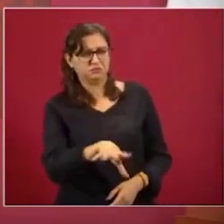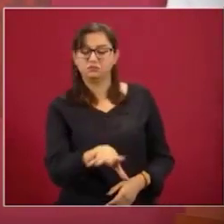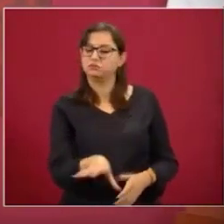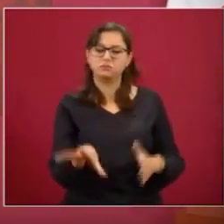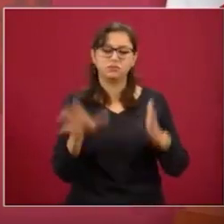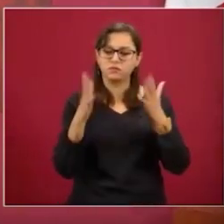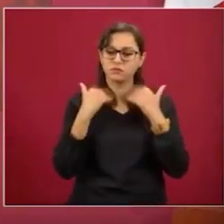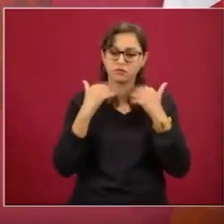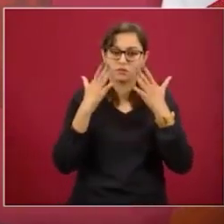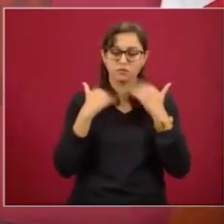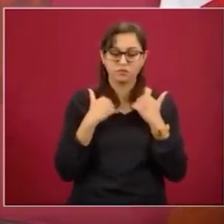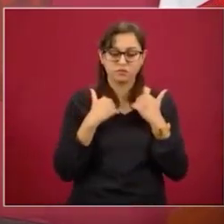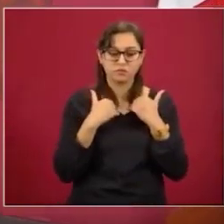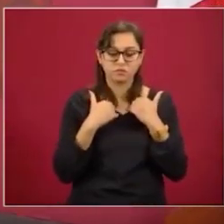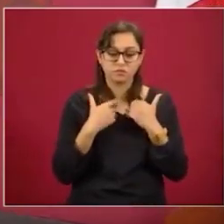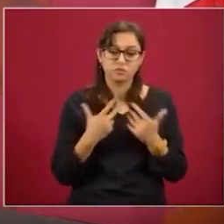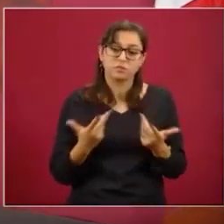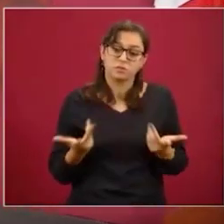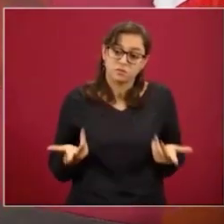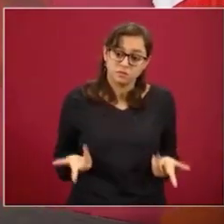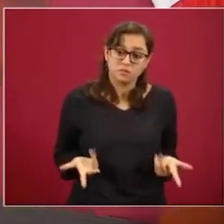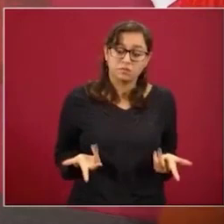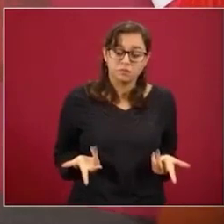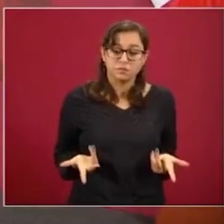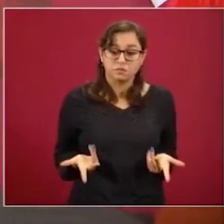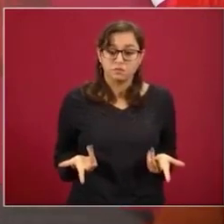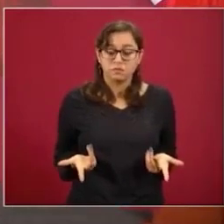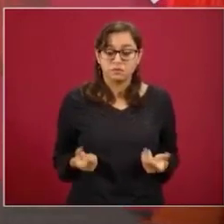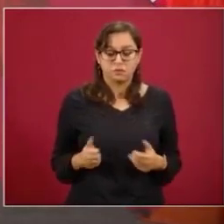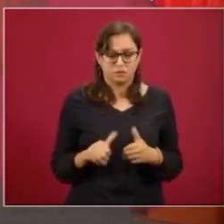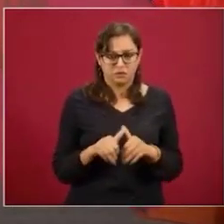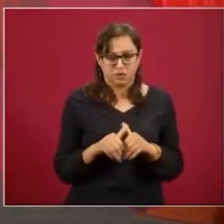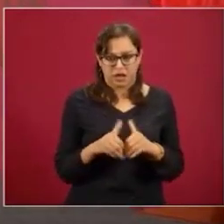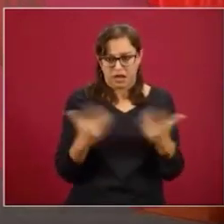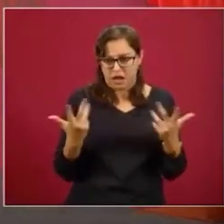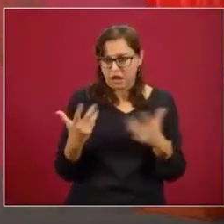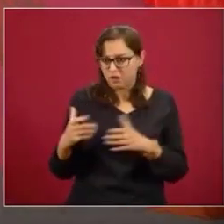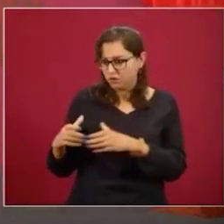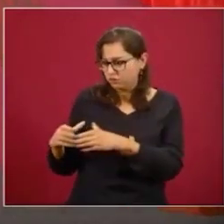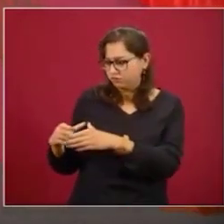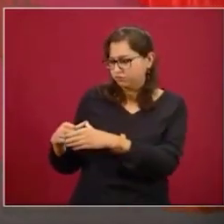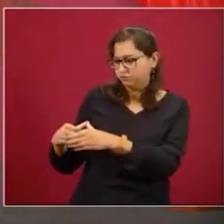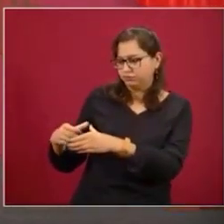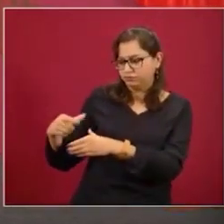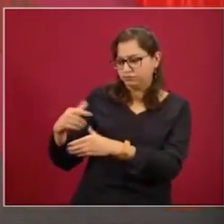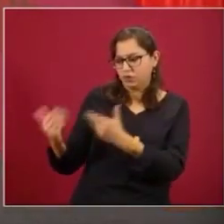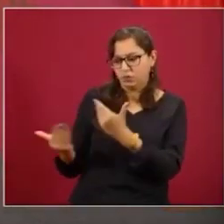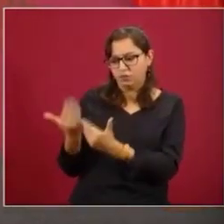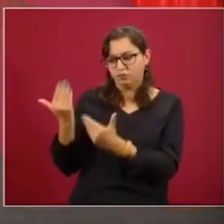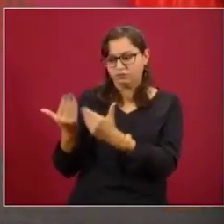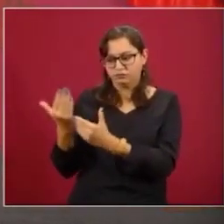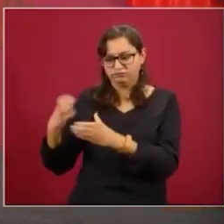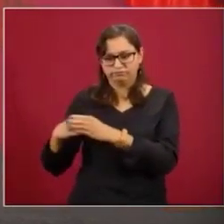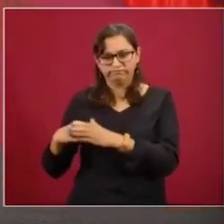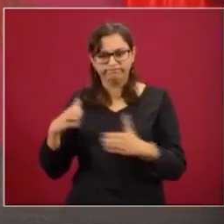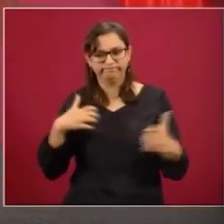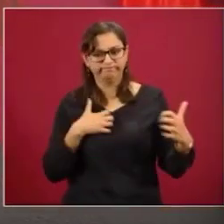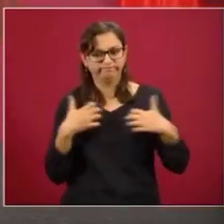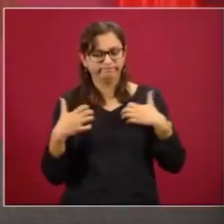Desde luego, hay una minoría que está inconforme,